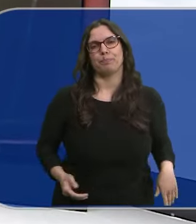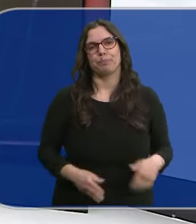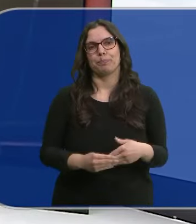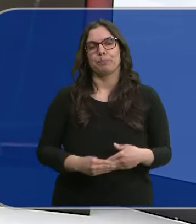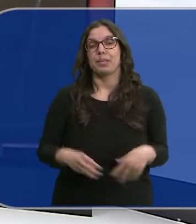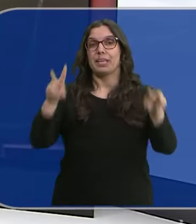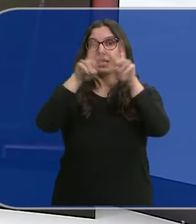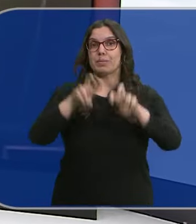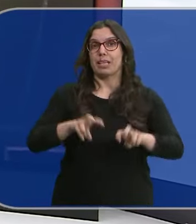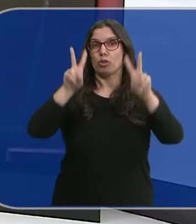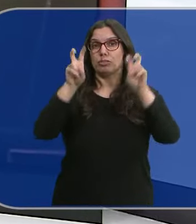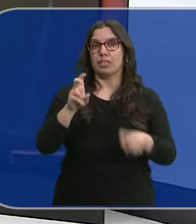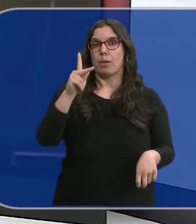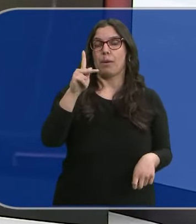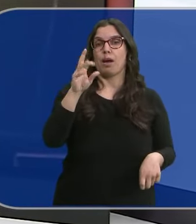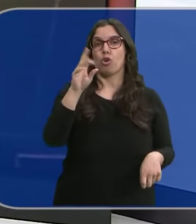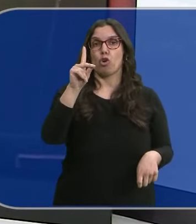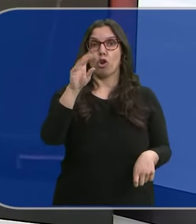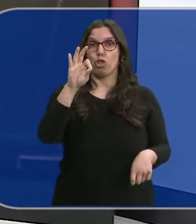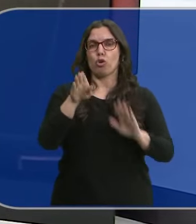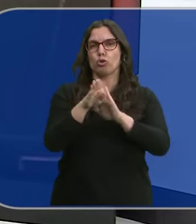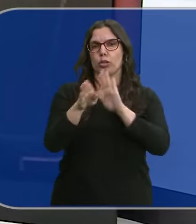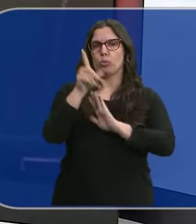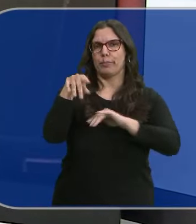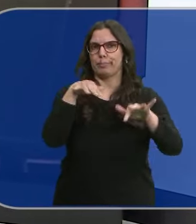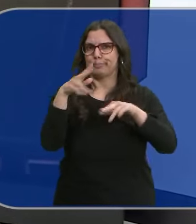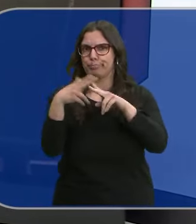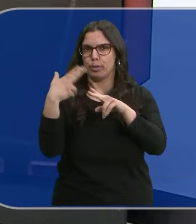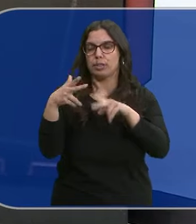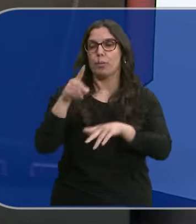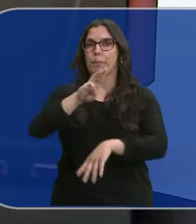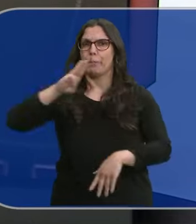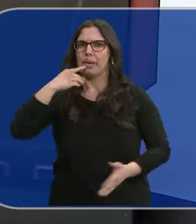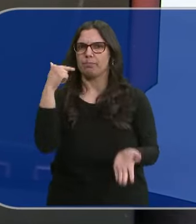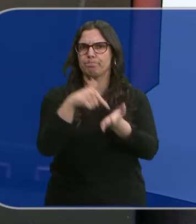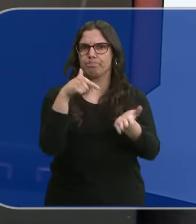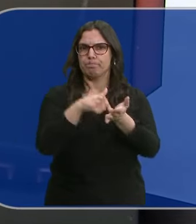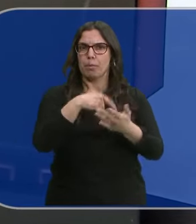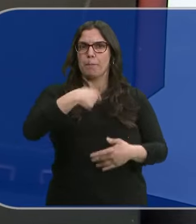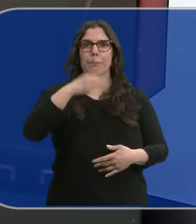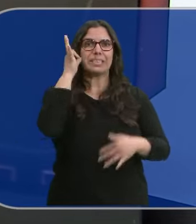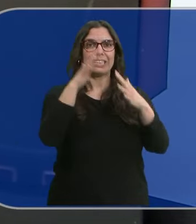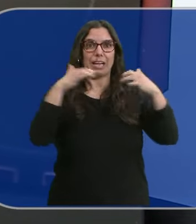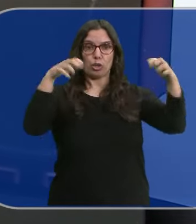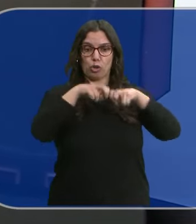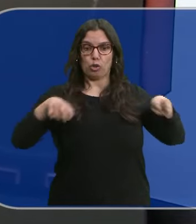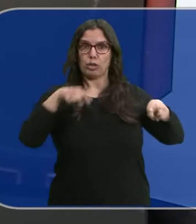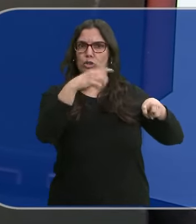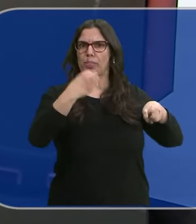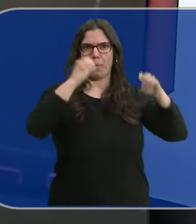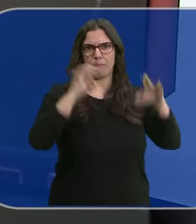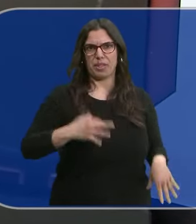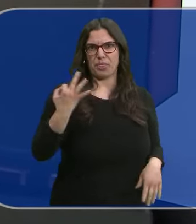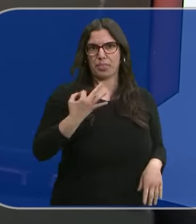Continúa la investigación del caso Coldo. También el movimiento político. El Partido Popular exige la dimisión de Francina Armengol, la presidenta del